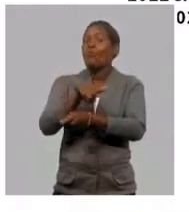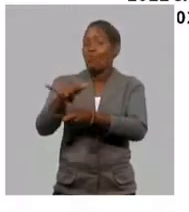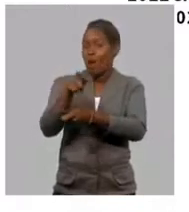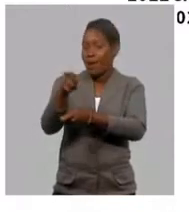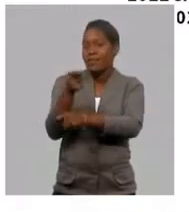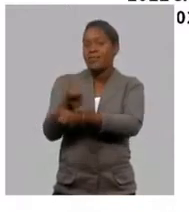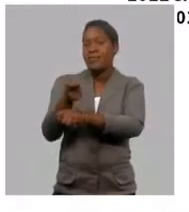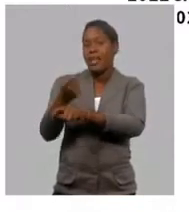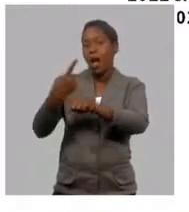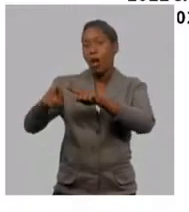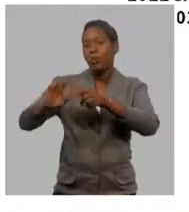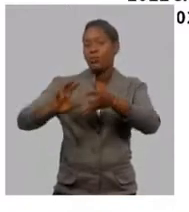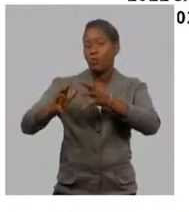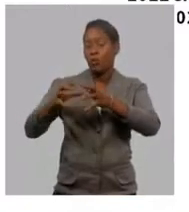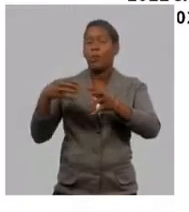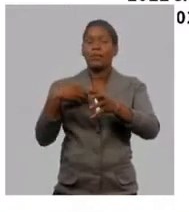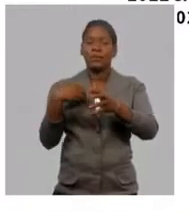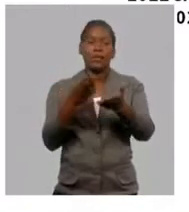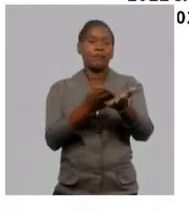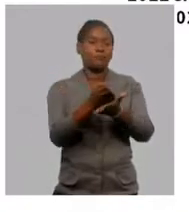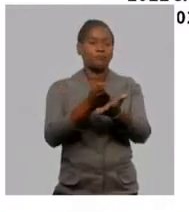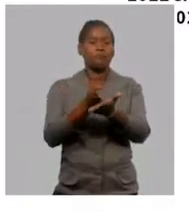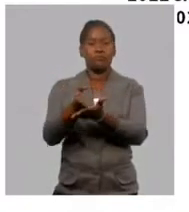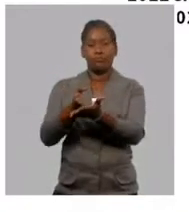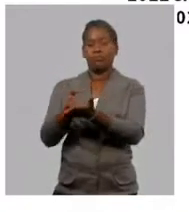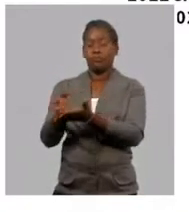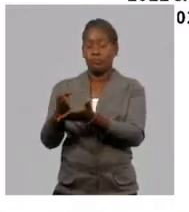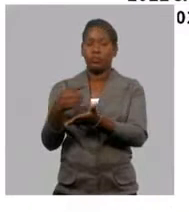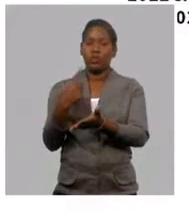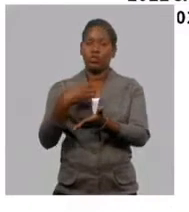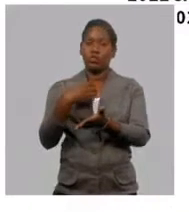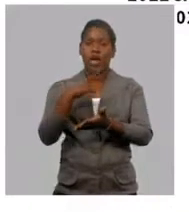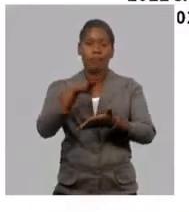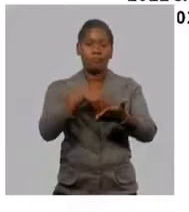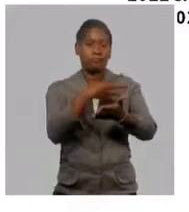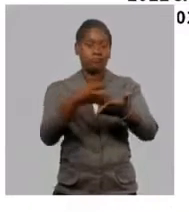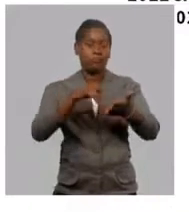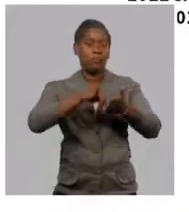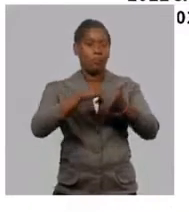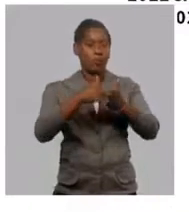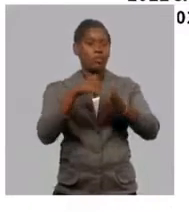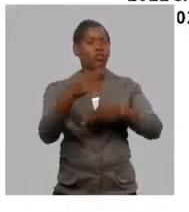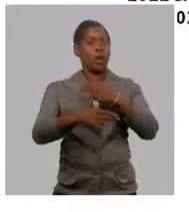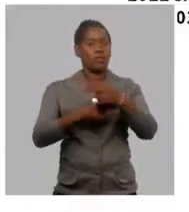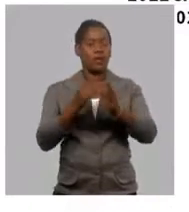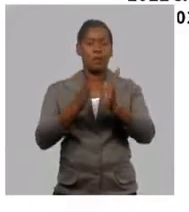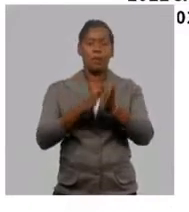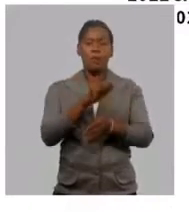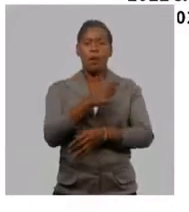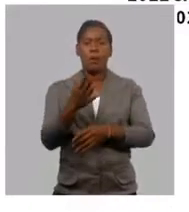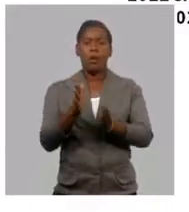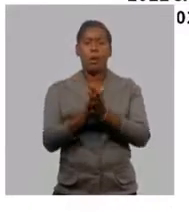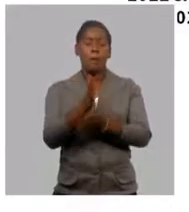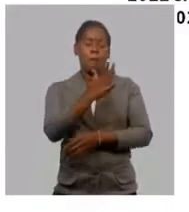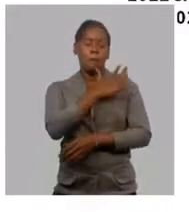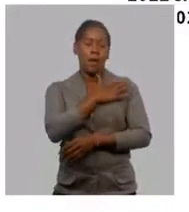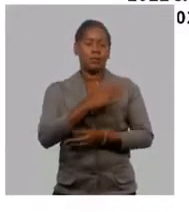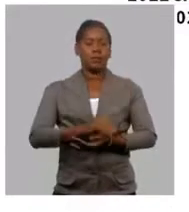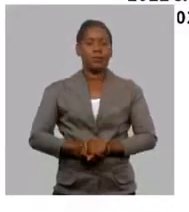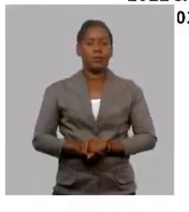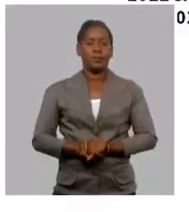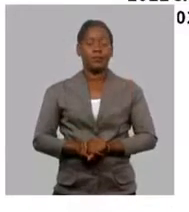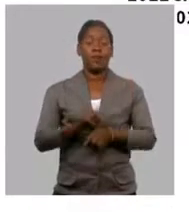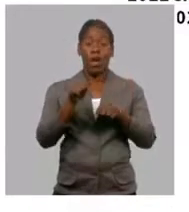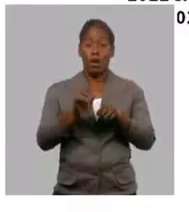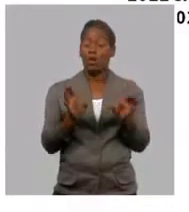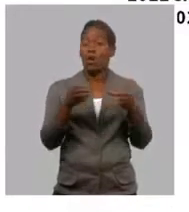definido, entre otras que tienen que ver con la política que se ha seguido con los colegios universitarios. Van a estar ese periodo hasta igual el mes de marzo. En el mes de marzo los